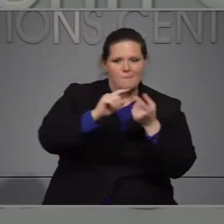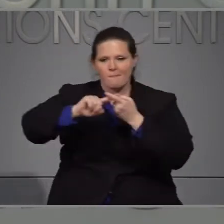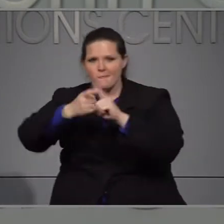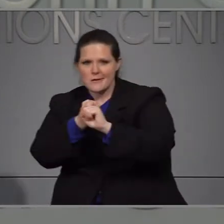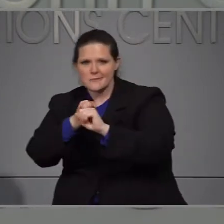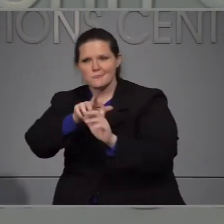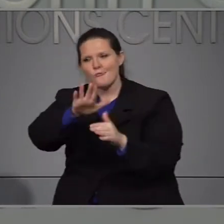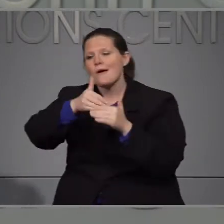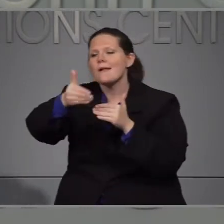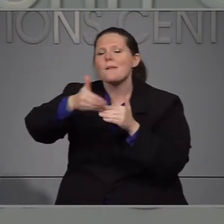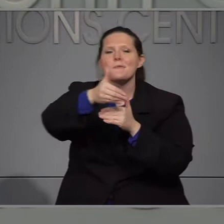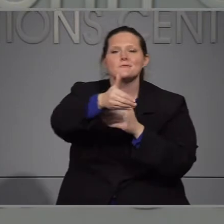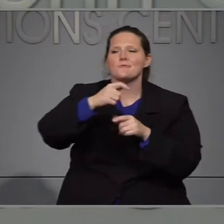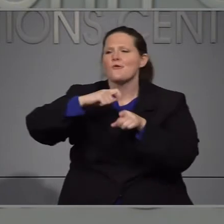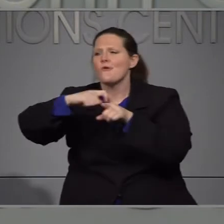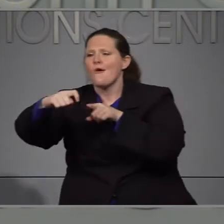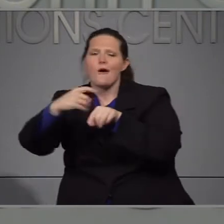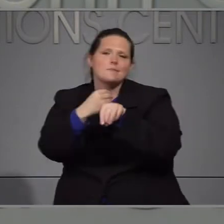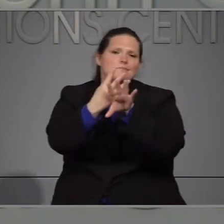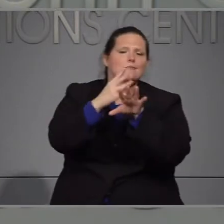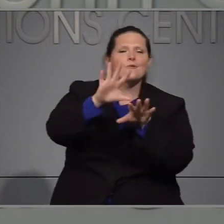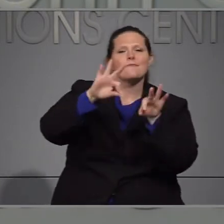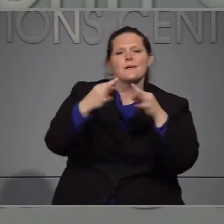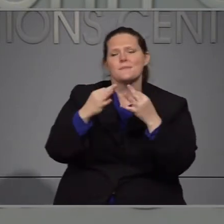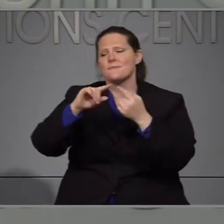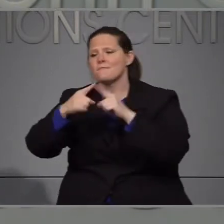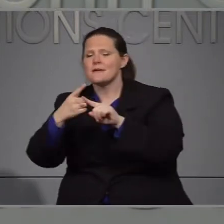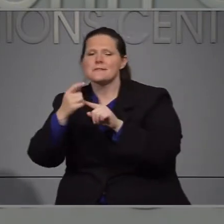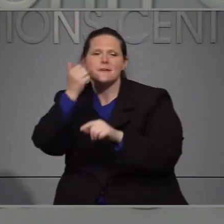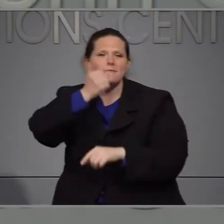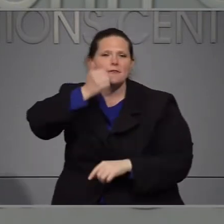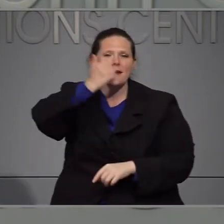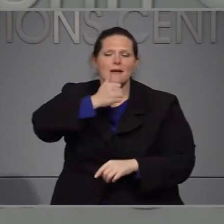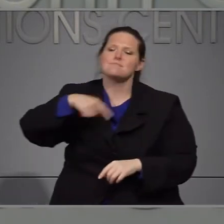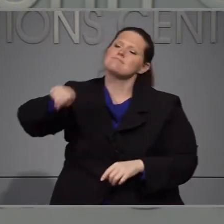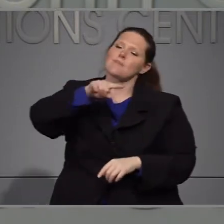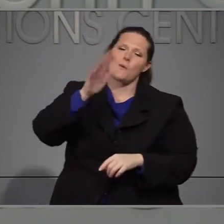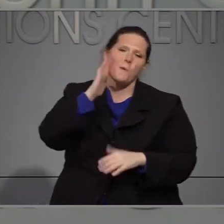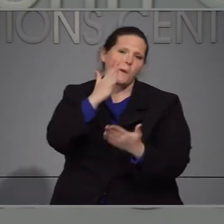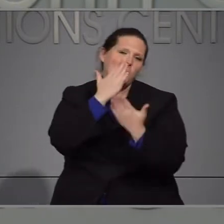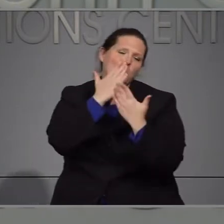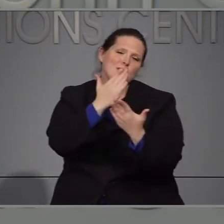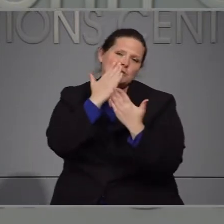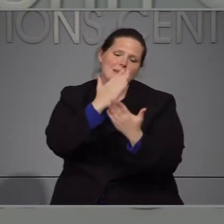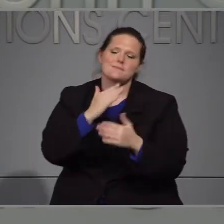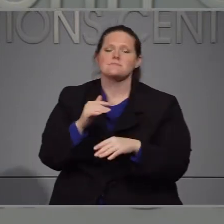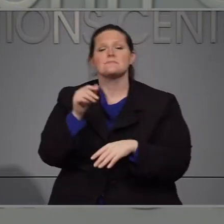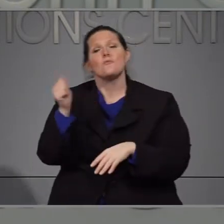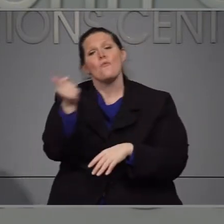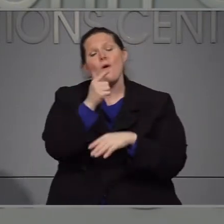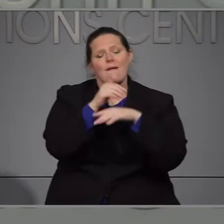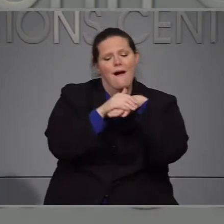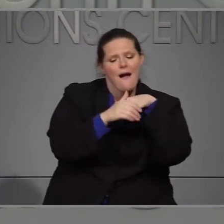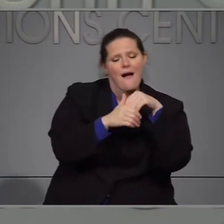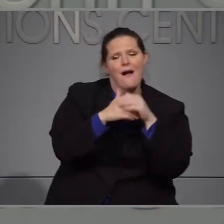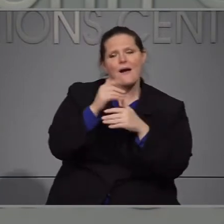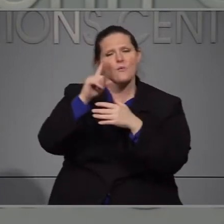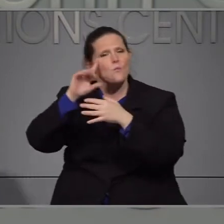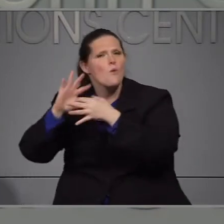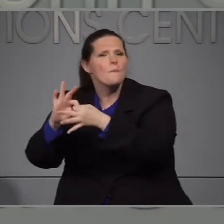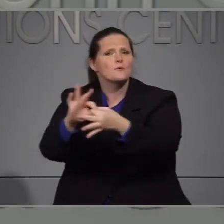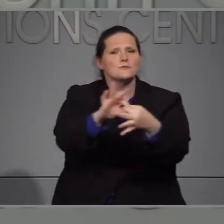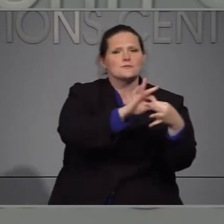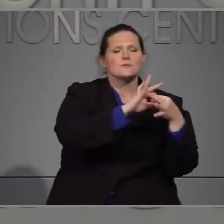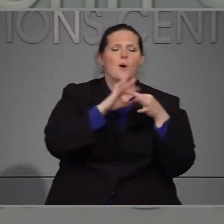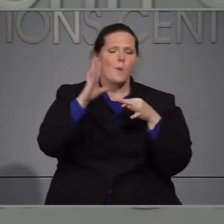y vecinos llámenes todos los días con su amabilidad y cooperación no sobreponemos a